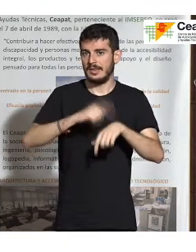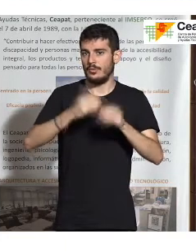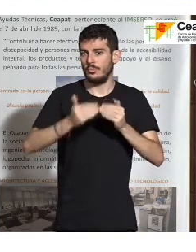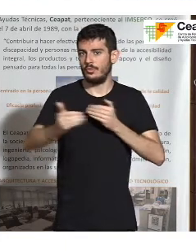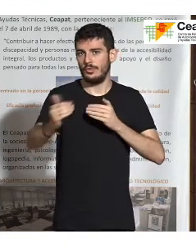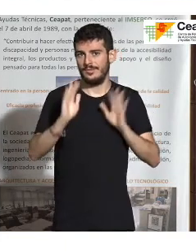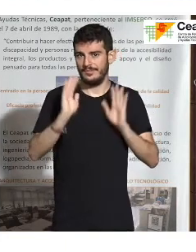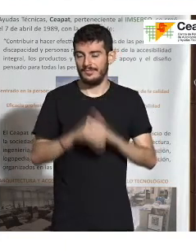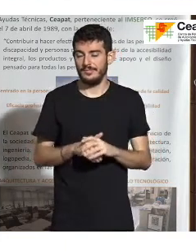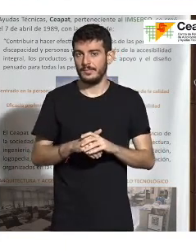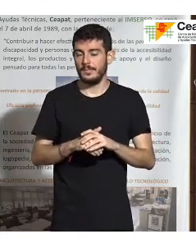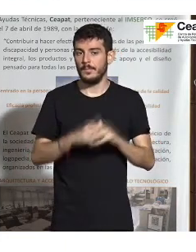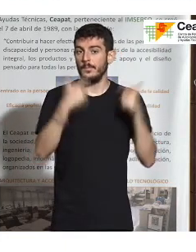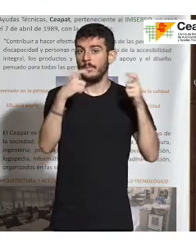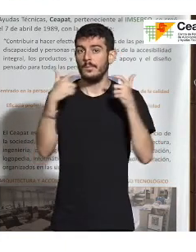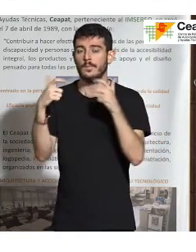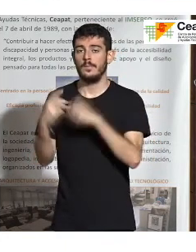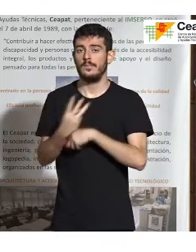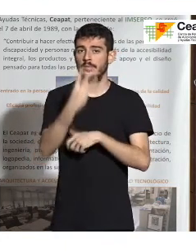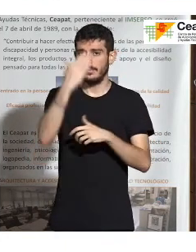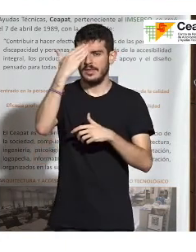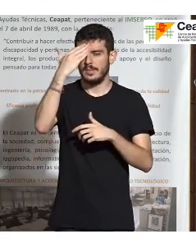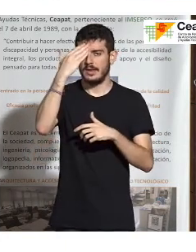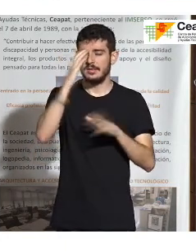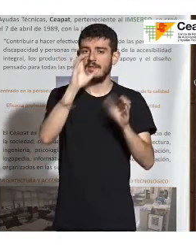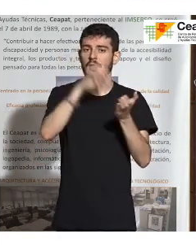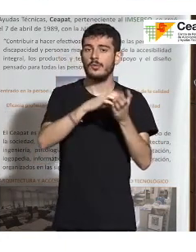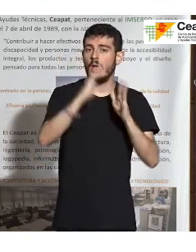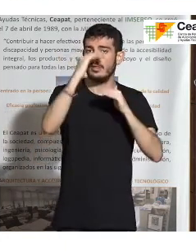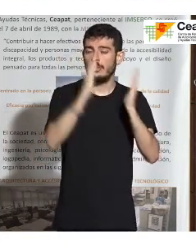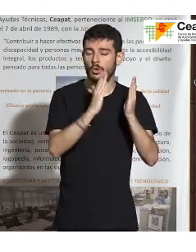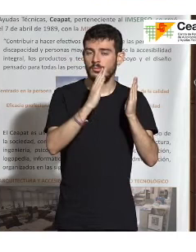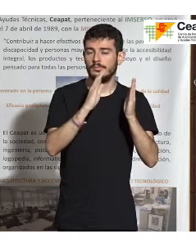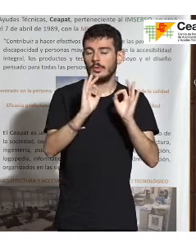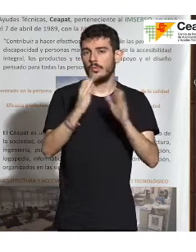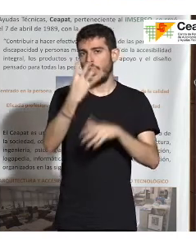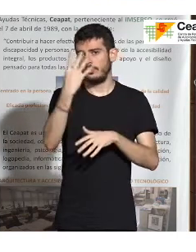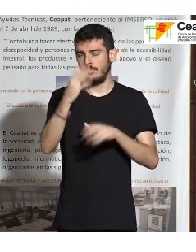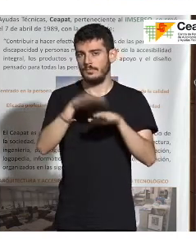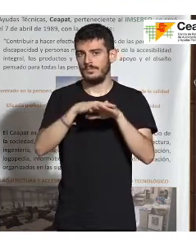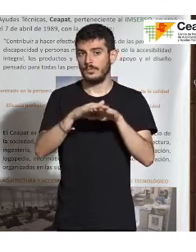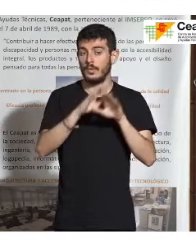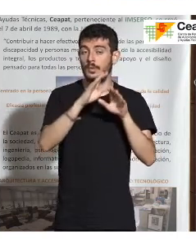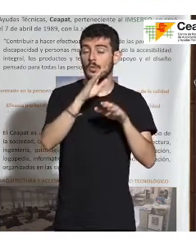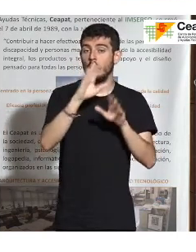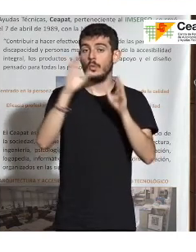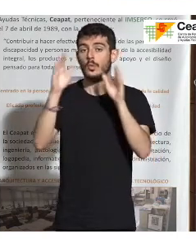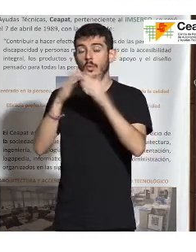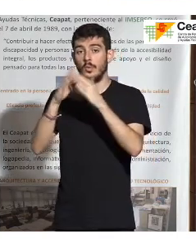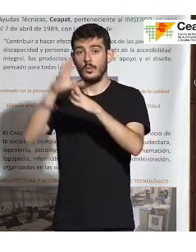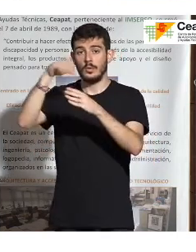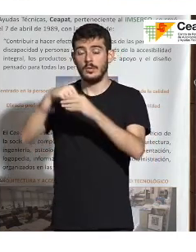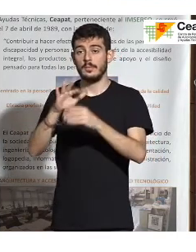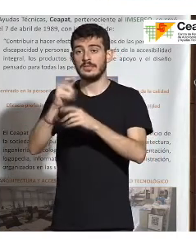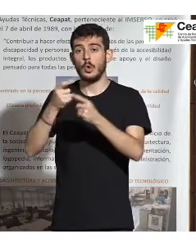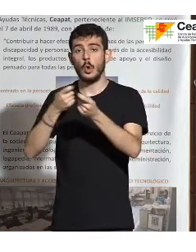Los tres principales bloques en los que se ha hecho de tecnología son centro de atención, bueno, cuatro principales, unidad domiciliaria, la unidad de control remoto, que es